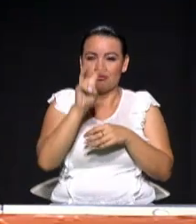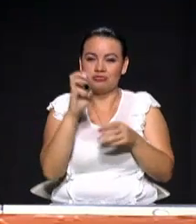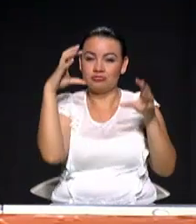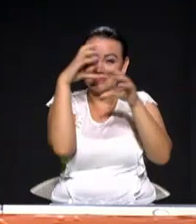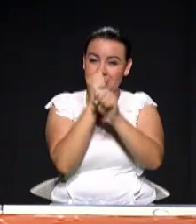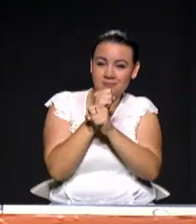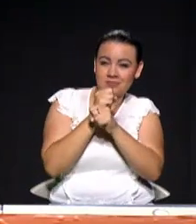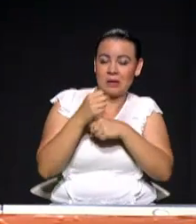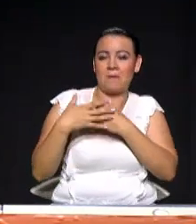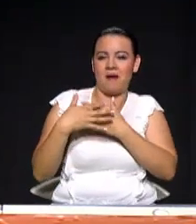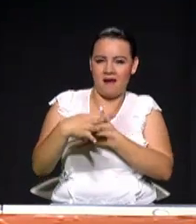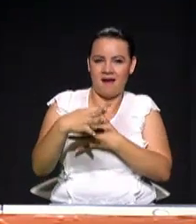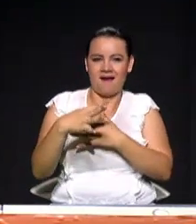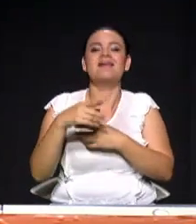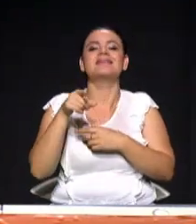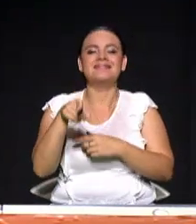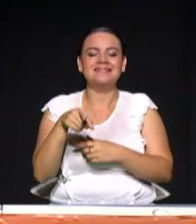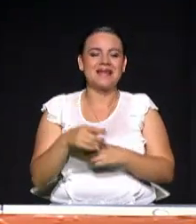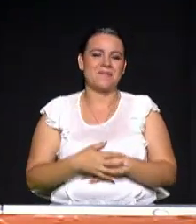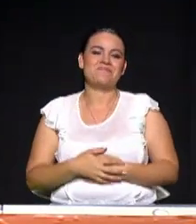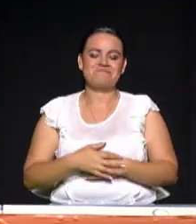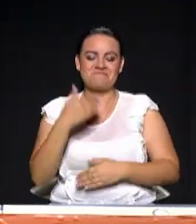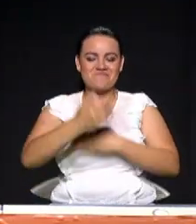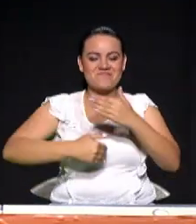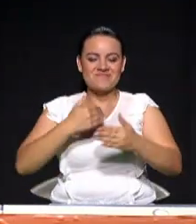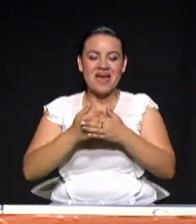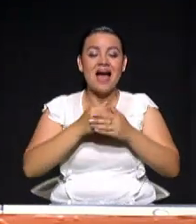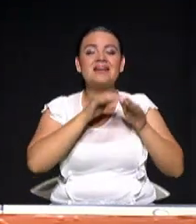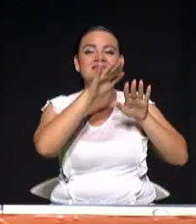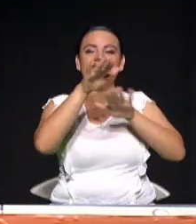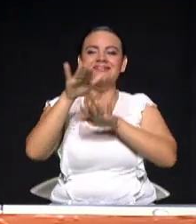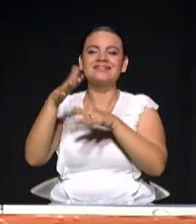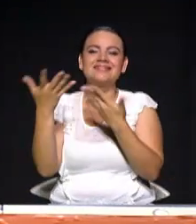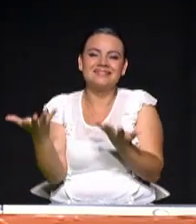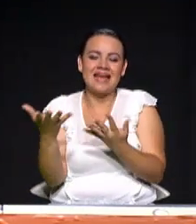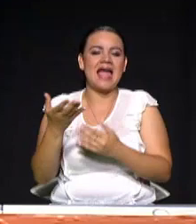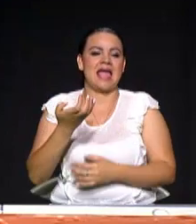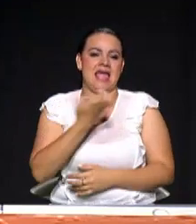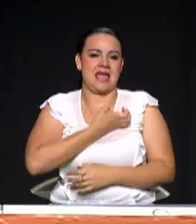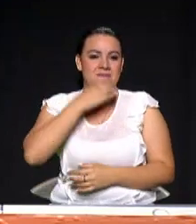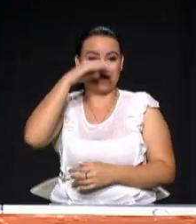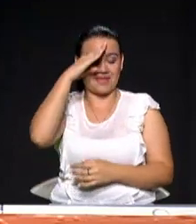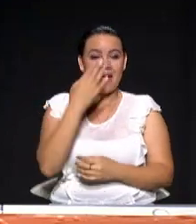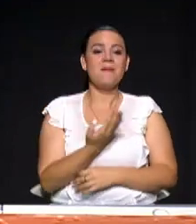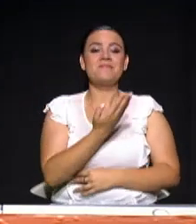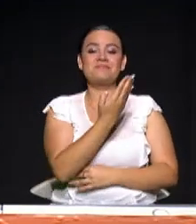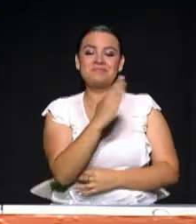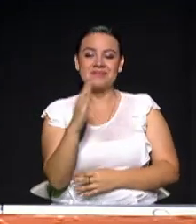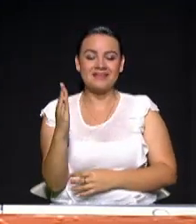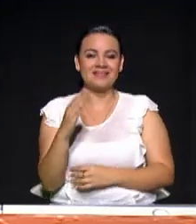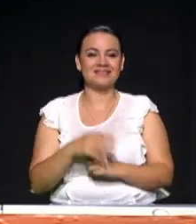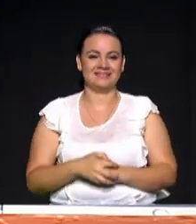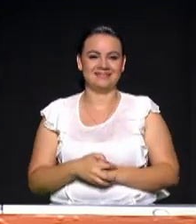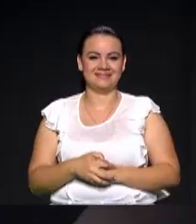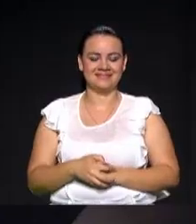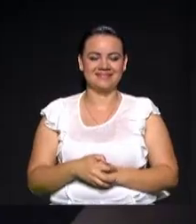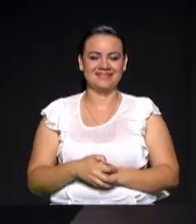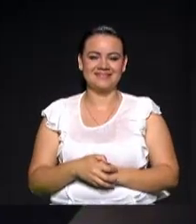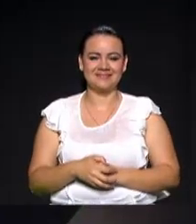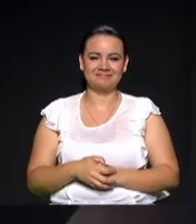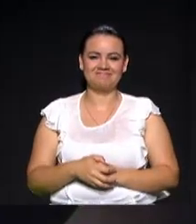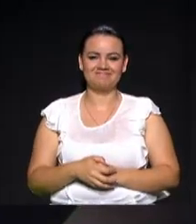Telemedellín sigue construyendo democracia con los candidatos a las alcaldías de Barbosa y Girardota, respectivamente. Feliz noche. Gracias